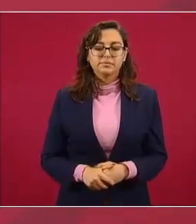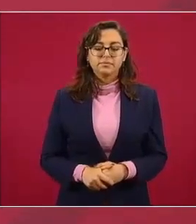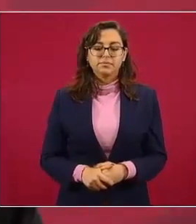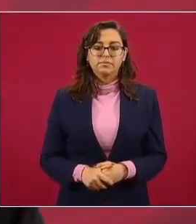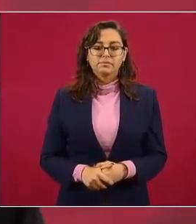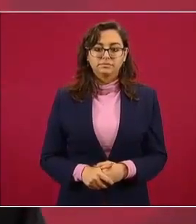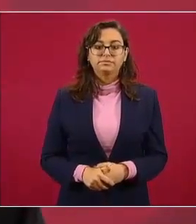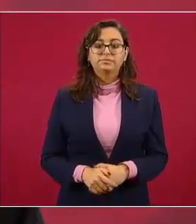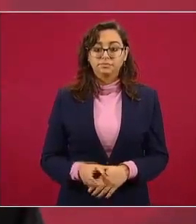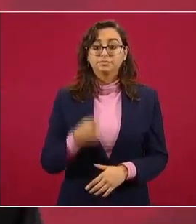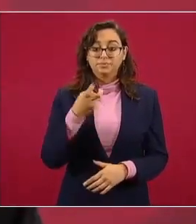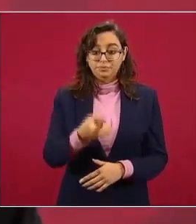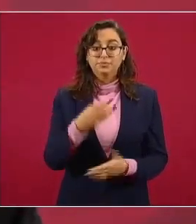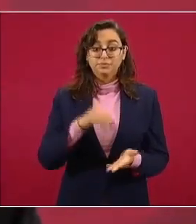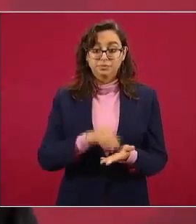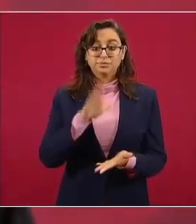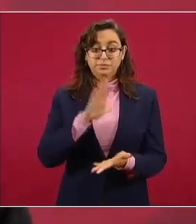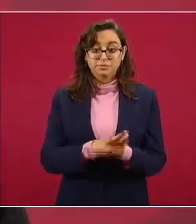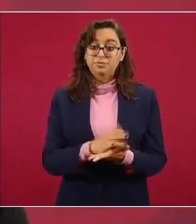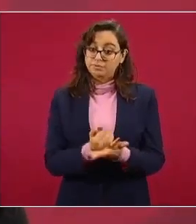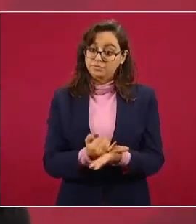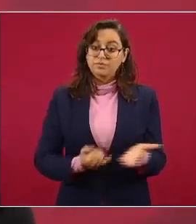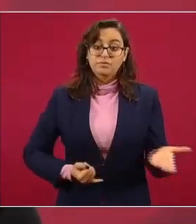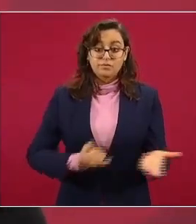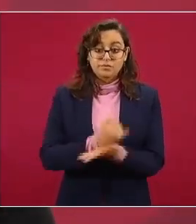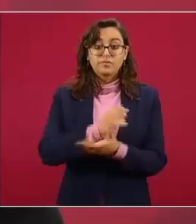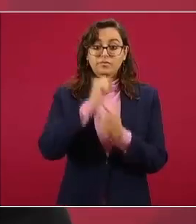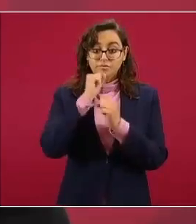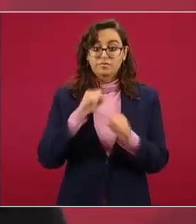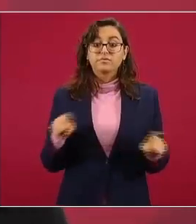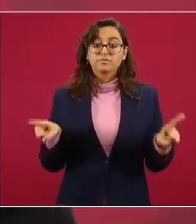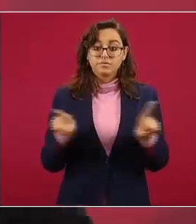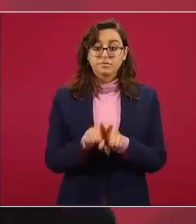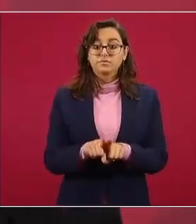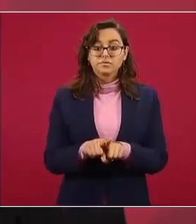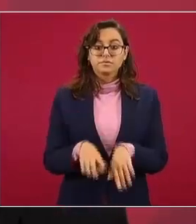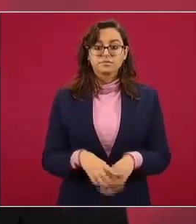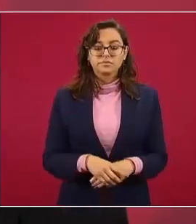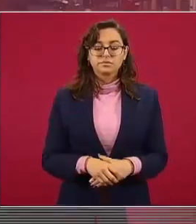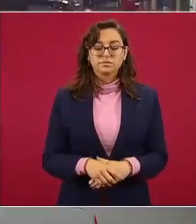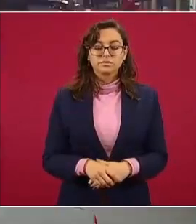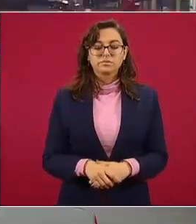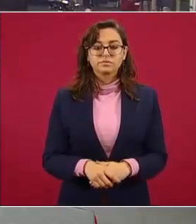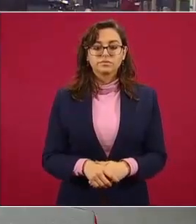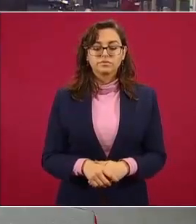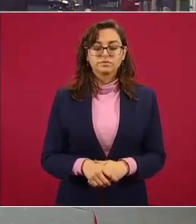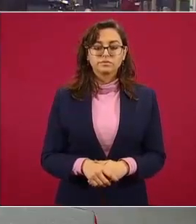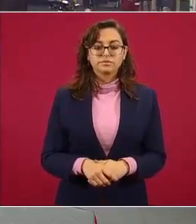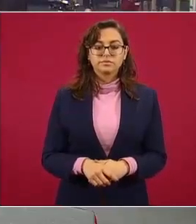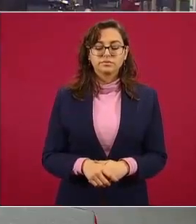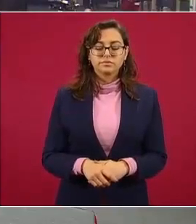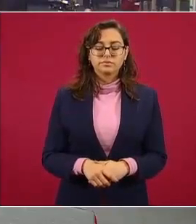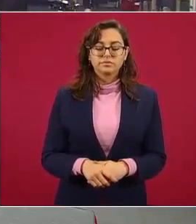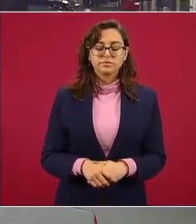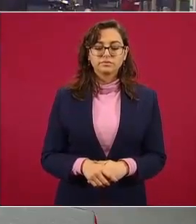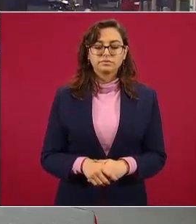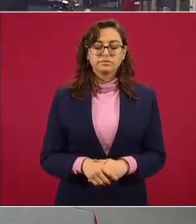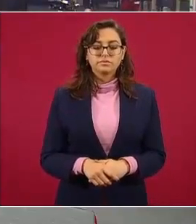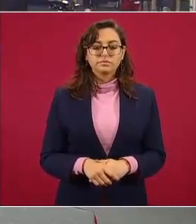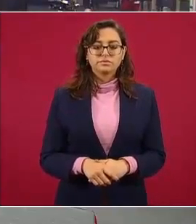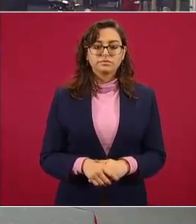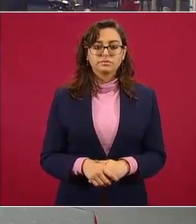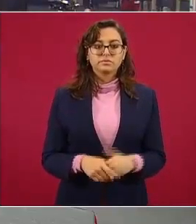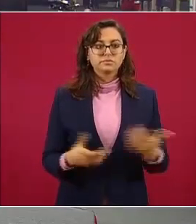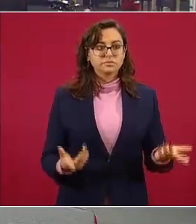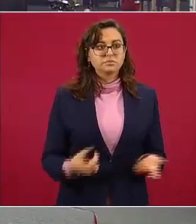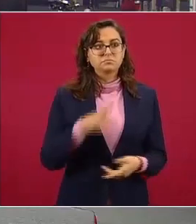es lo que está diciendo también esta disposición si no no se no se pediría que se desestimen estos cargos y que